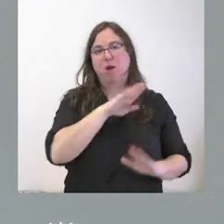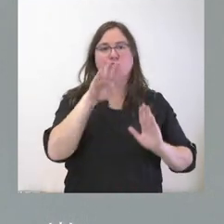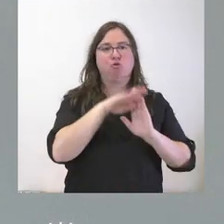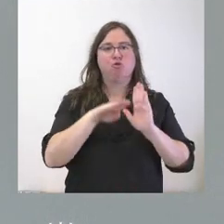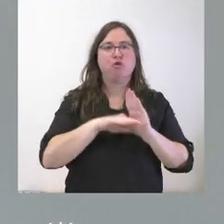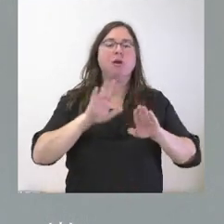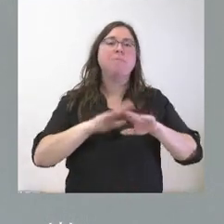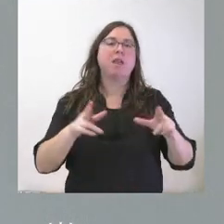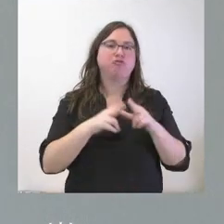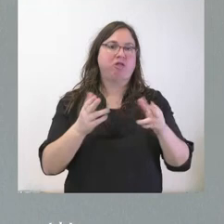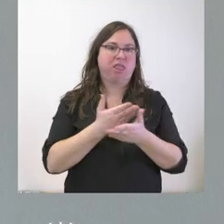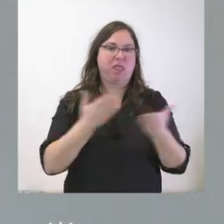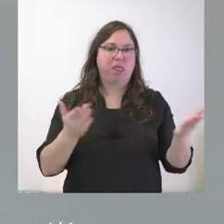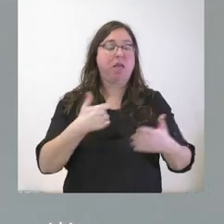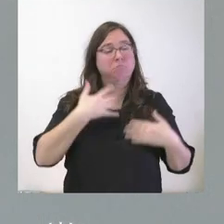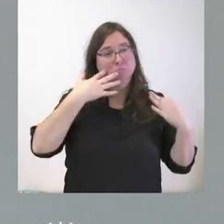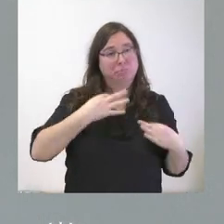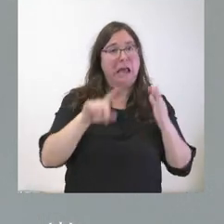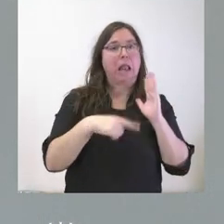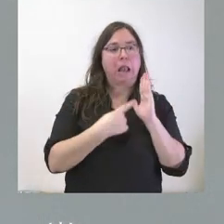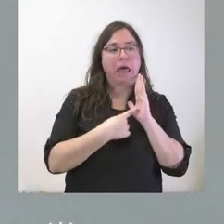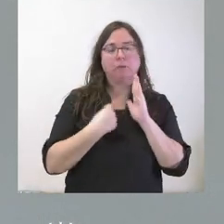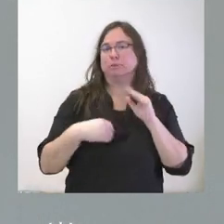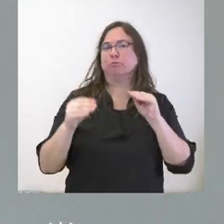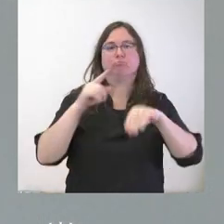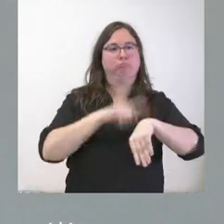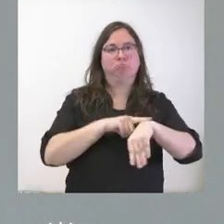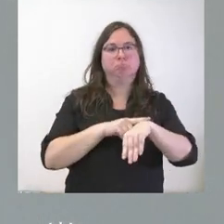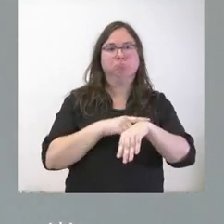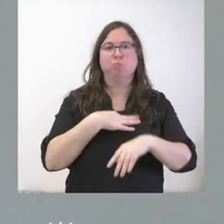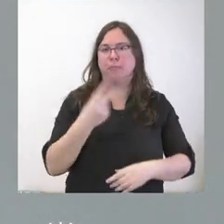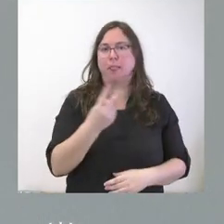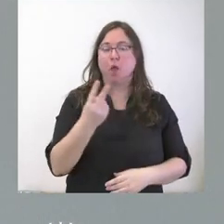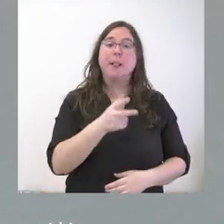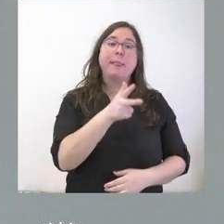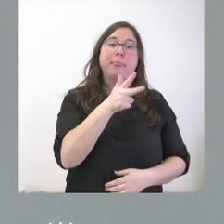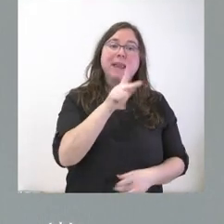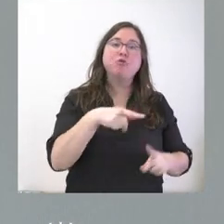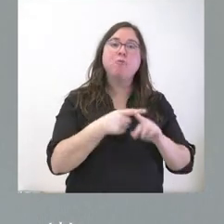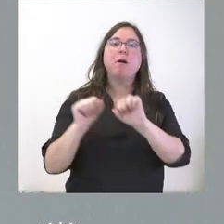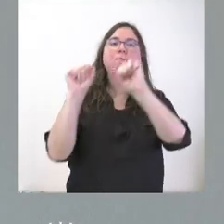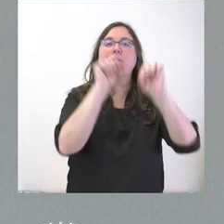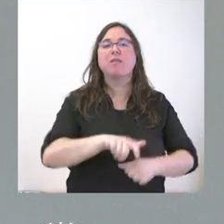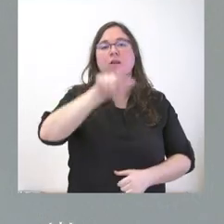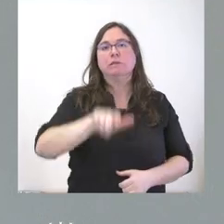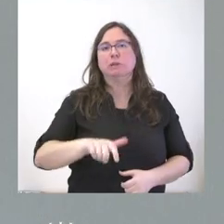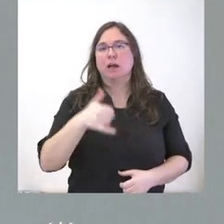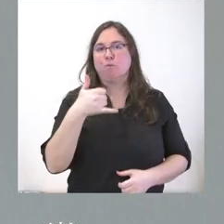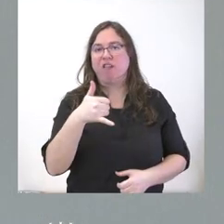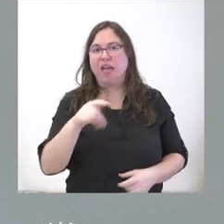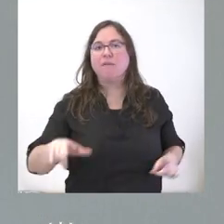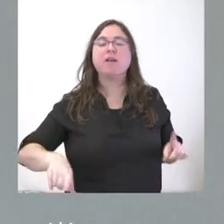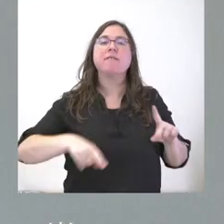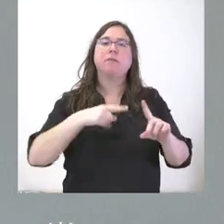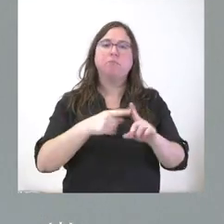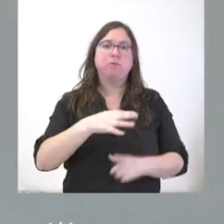conjunto de la sociedad. Y creemos que con esta ley es compatible. Es compatible los derechos y la protección de las personas vulnerables y es compatible la